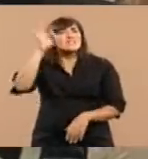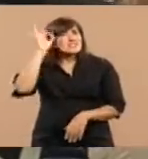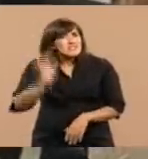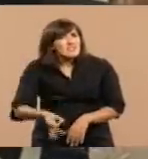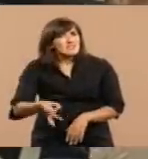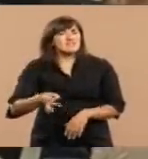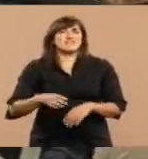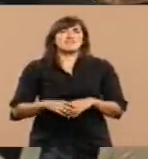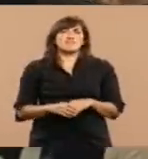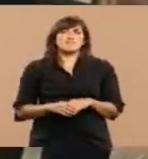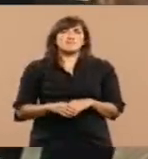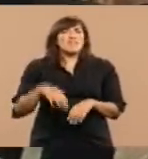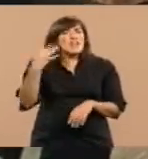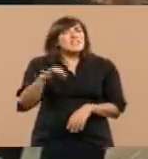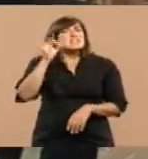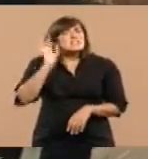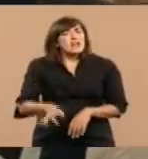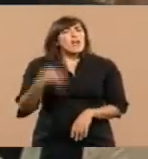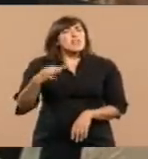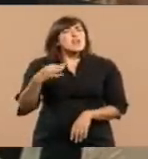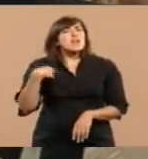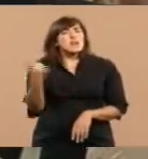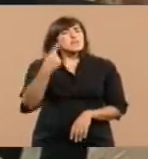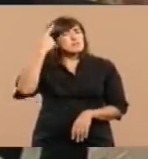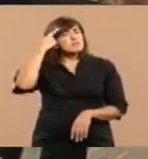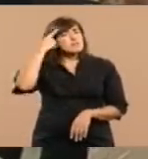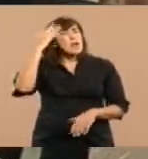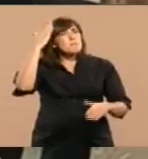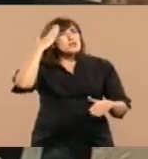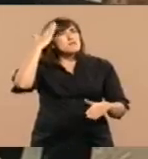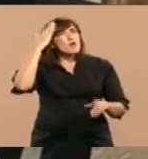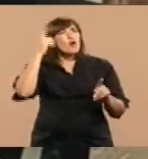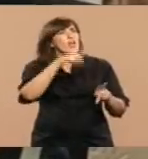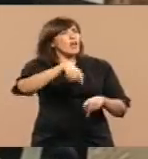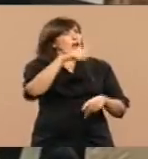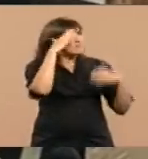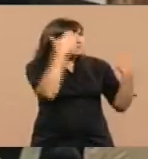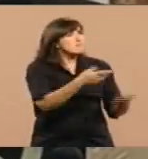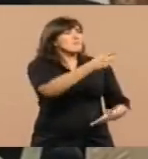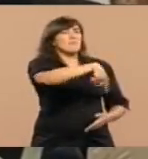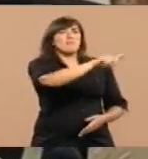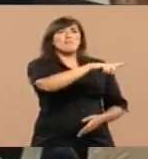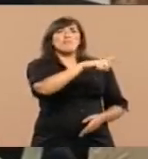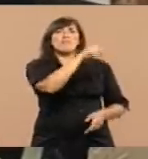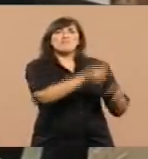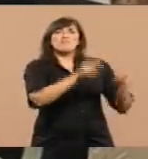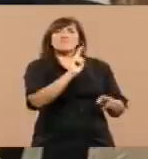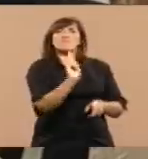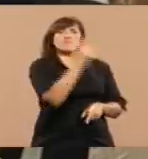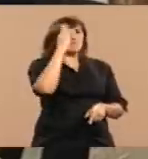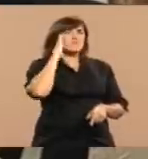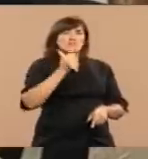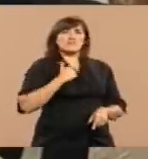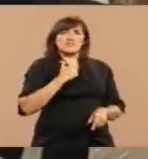que se debe honrar la memoria de los caídos por la patria, porque además hubo